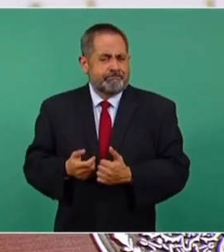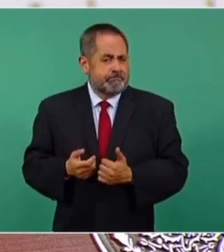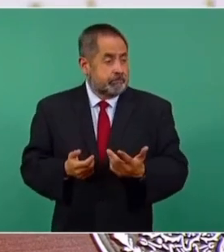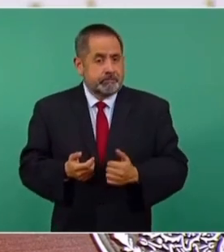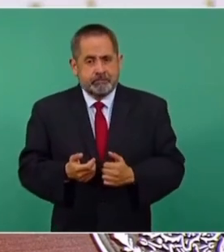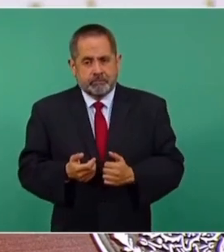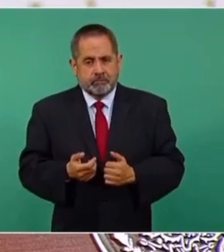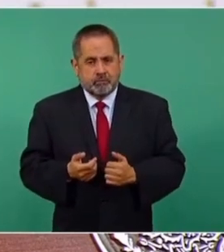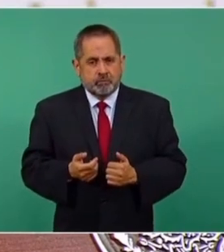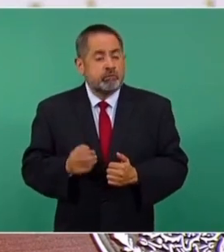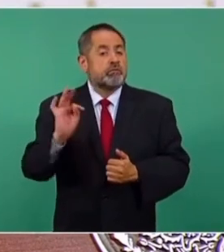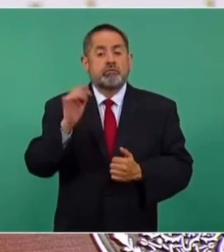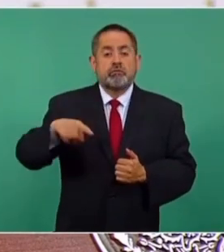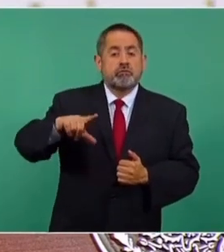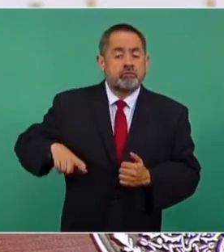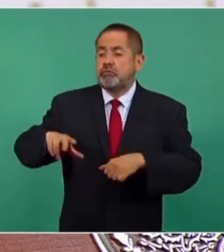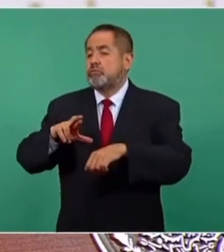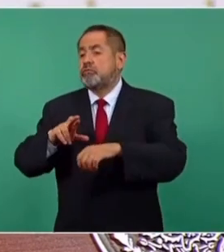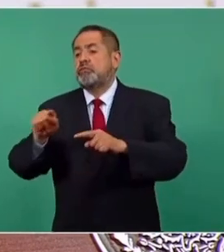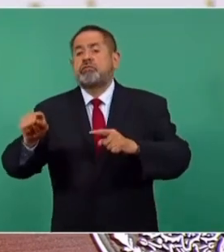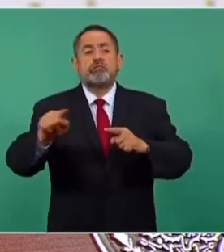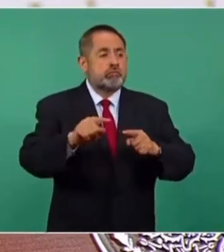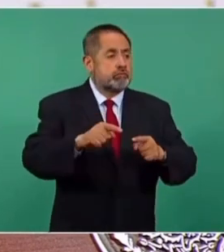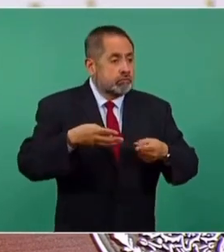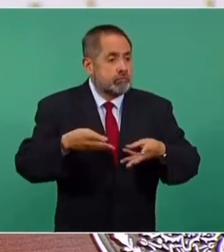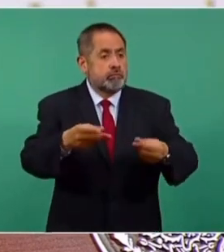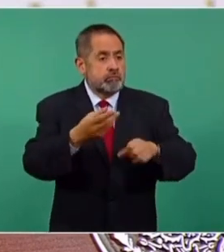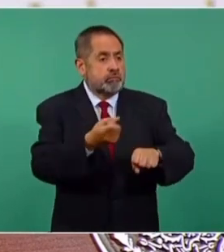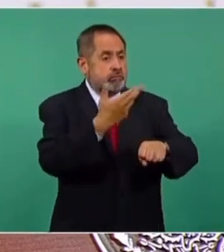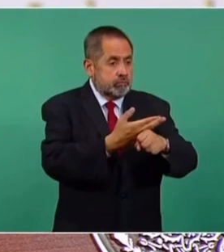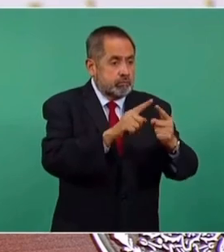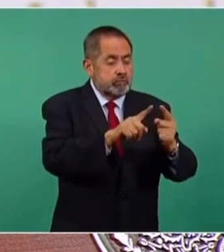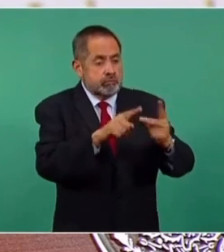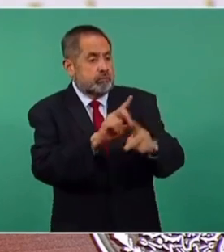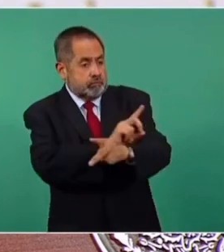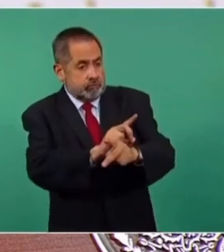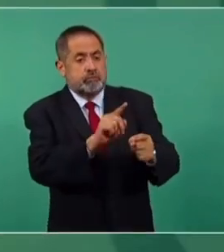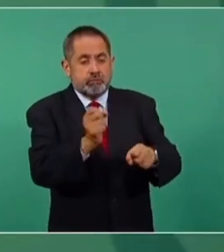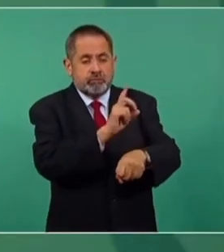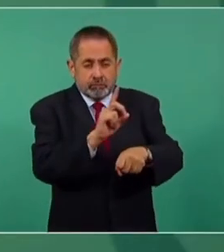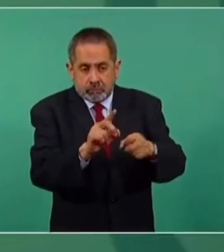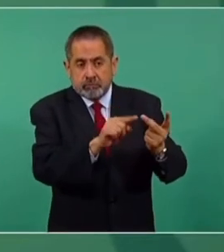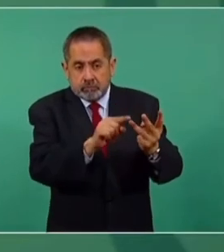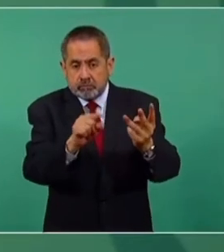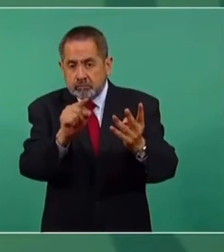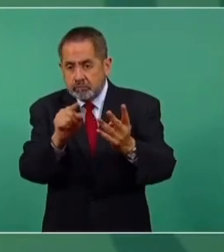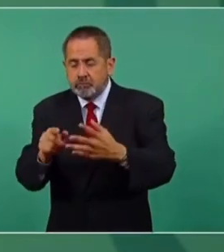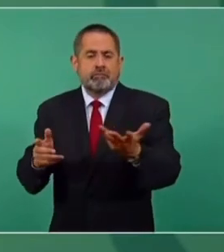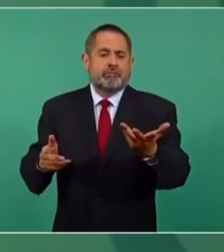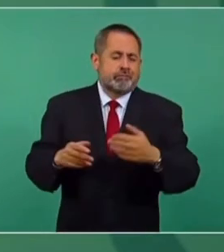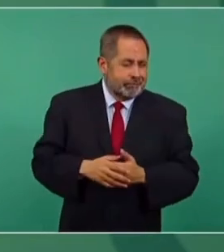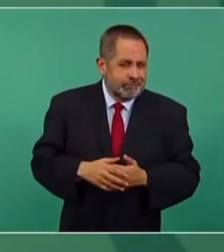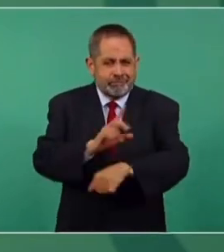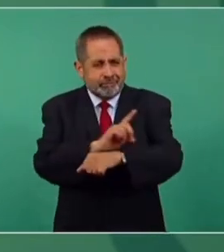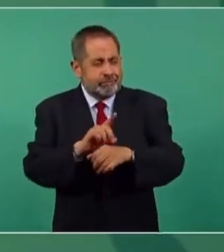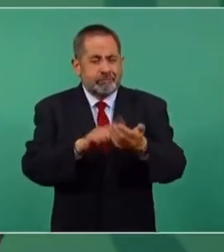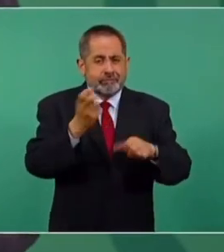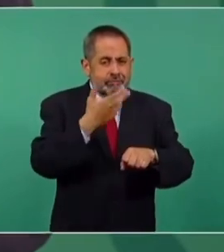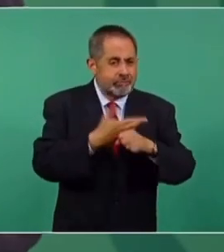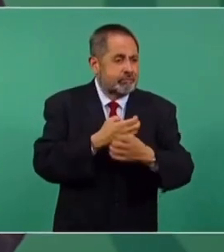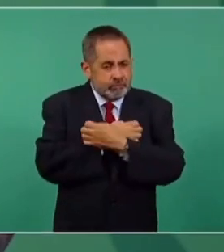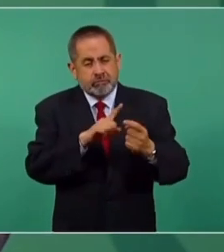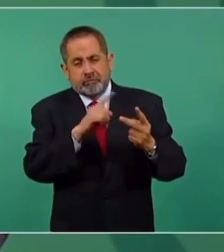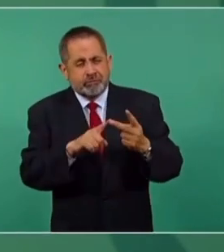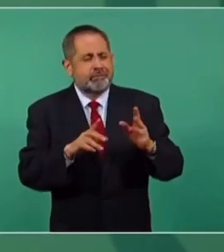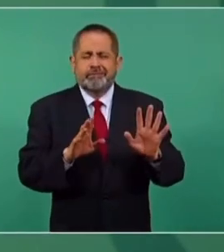Y si los gobiernos de los estados tienen secretarías de obras públicas y tienen secretarías de